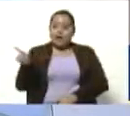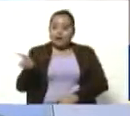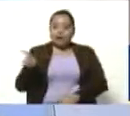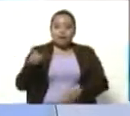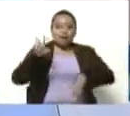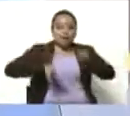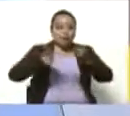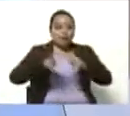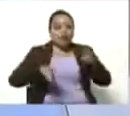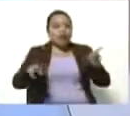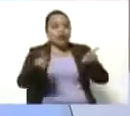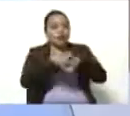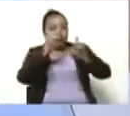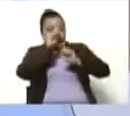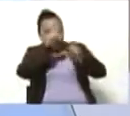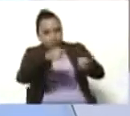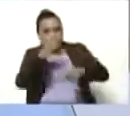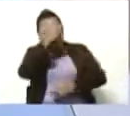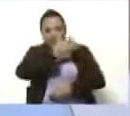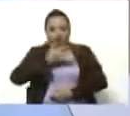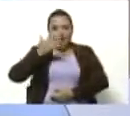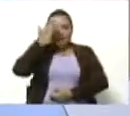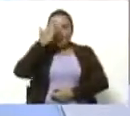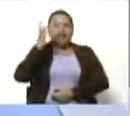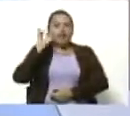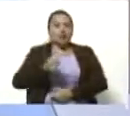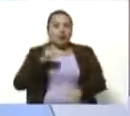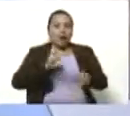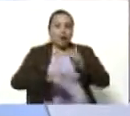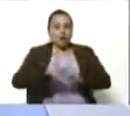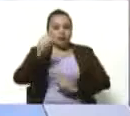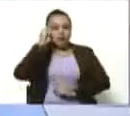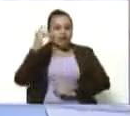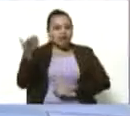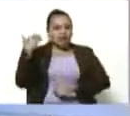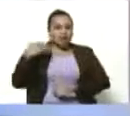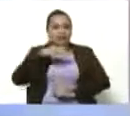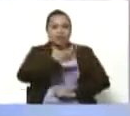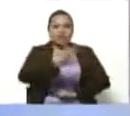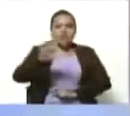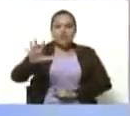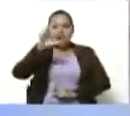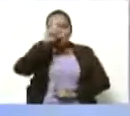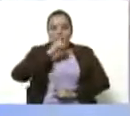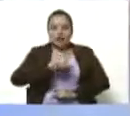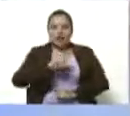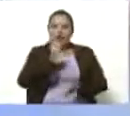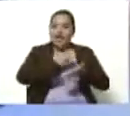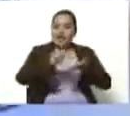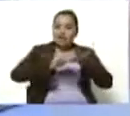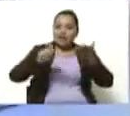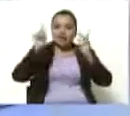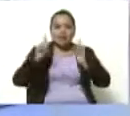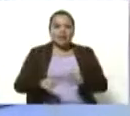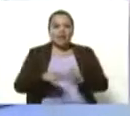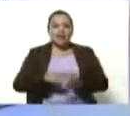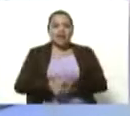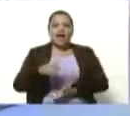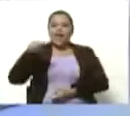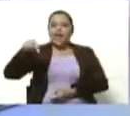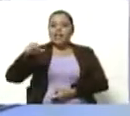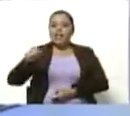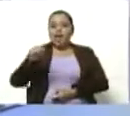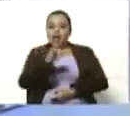reconocer el África, reconocer lo que un día hace 55 años escribía también Aníbal Nassau